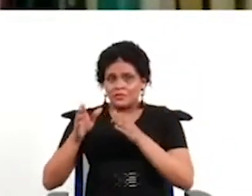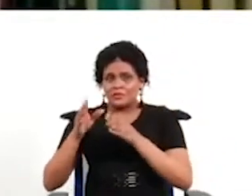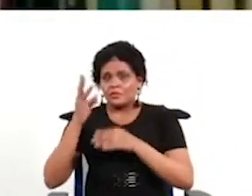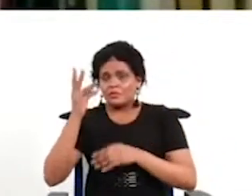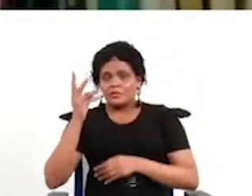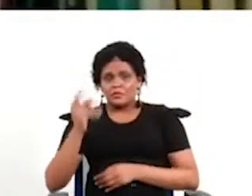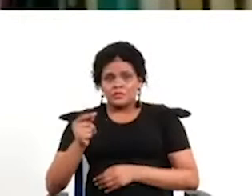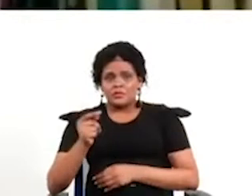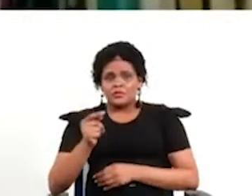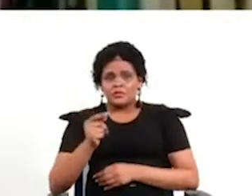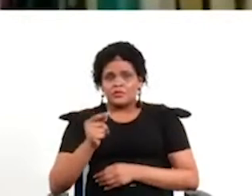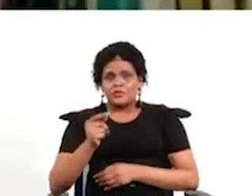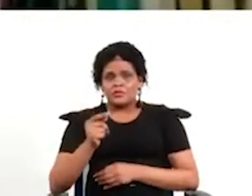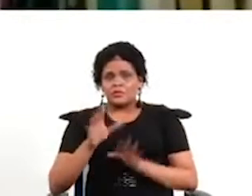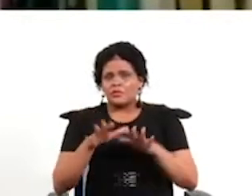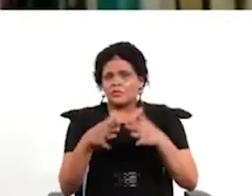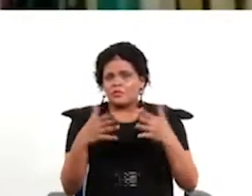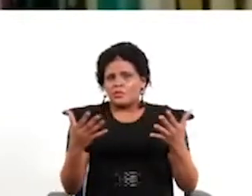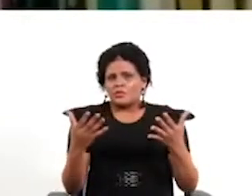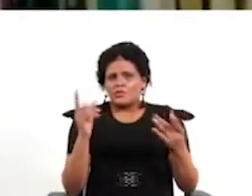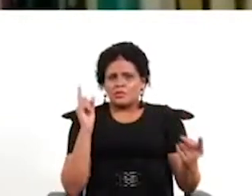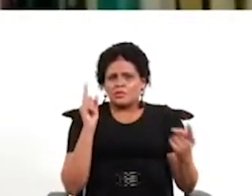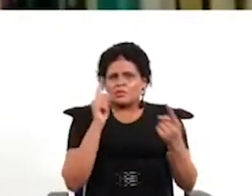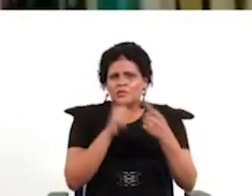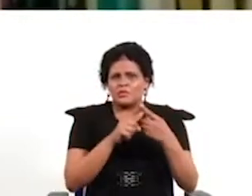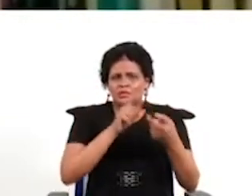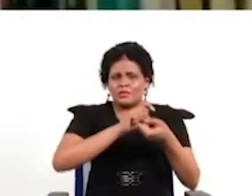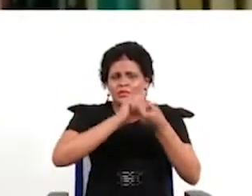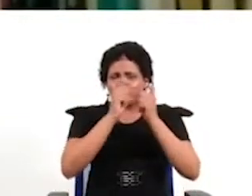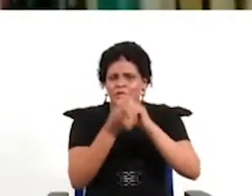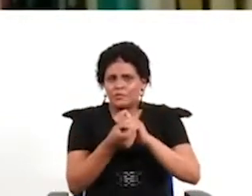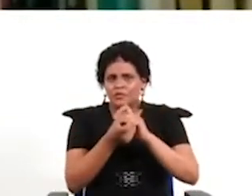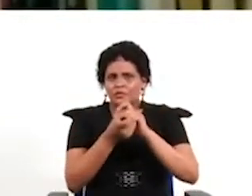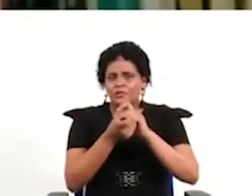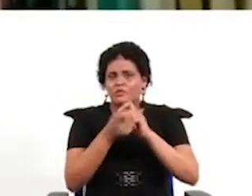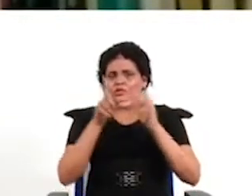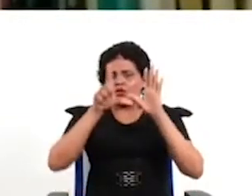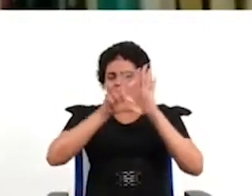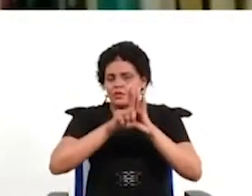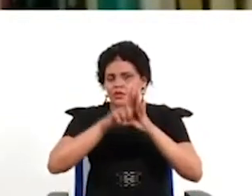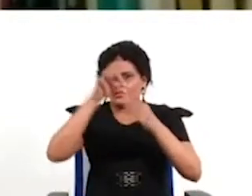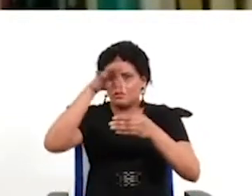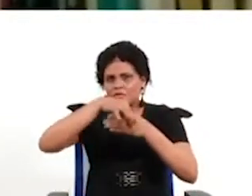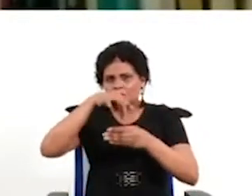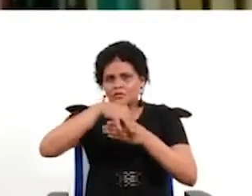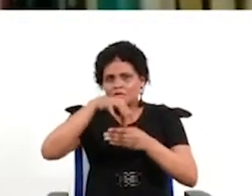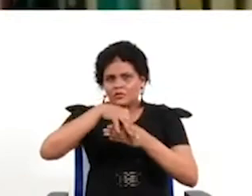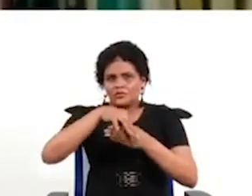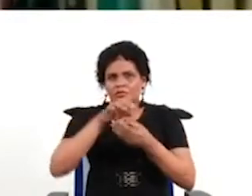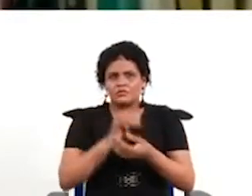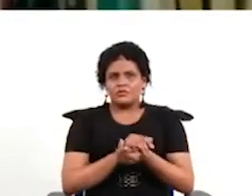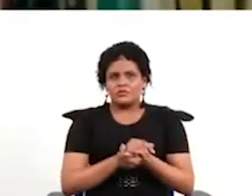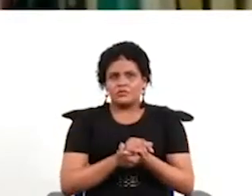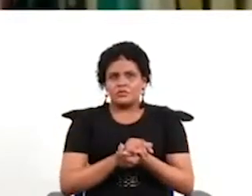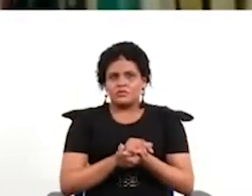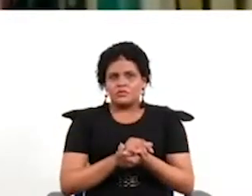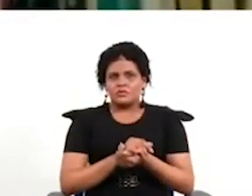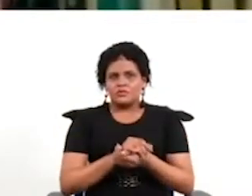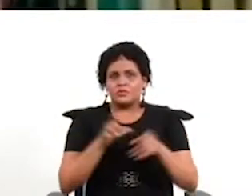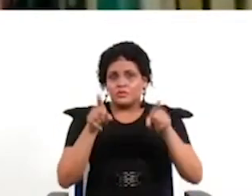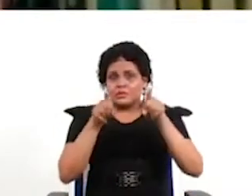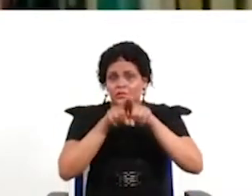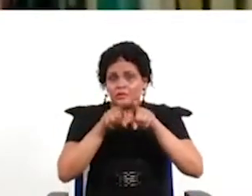enorme que venía desde el reclamo del cambio de la ley electoral el movimiento derecha allá entonces en ese